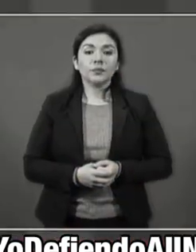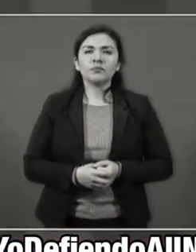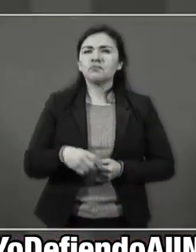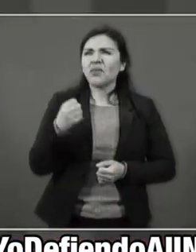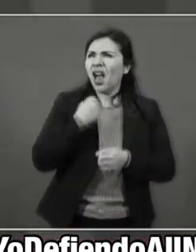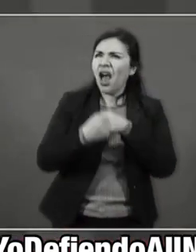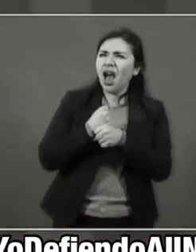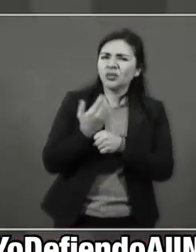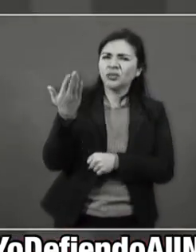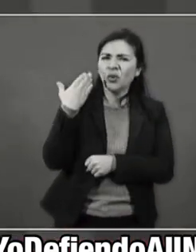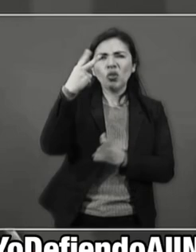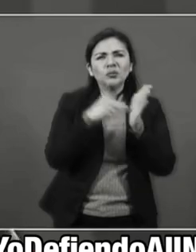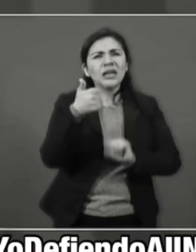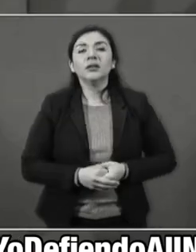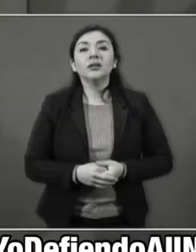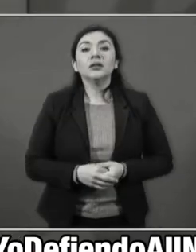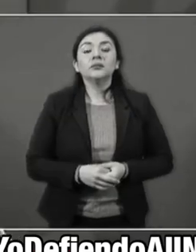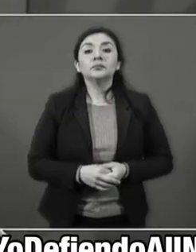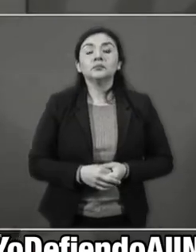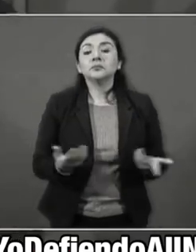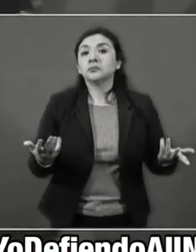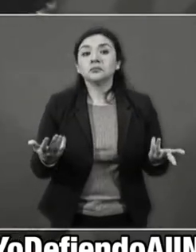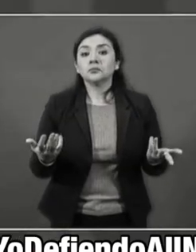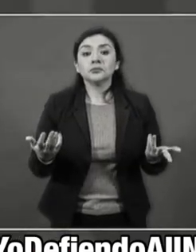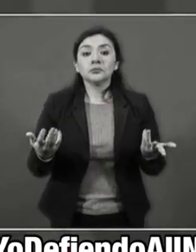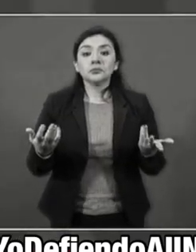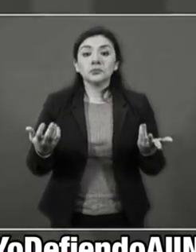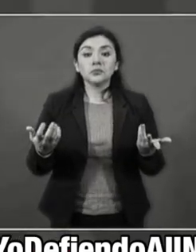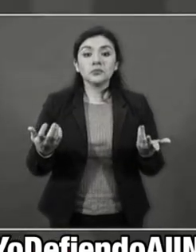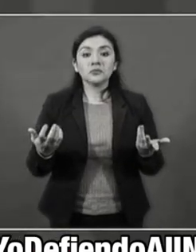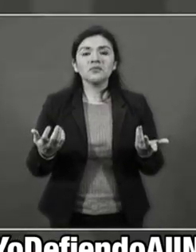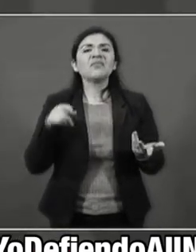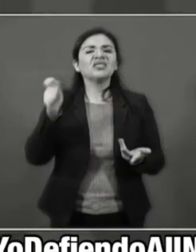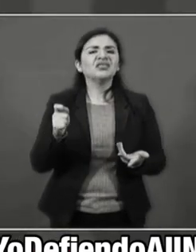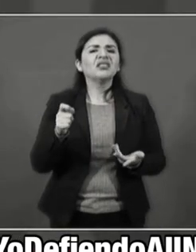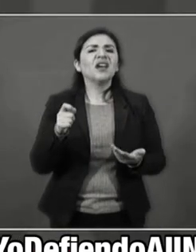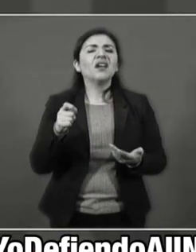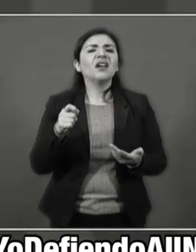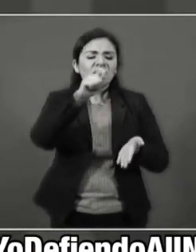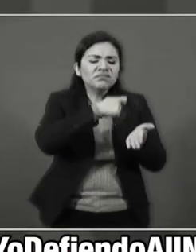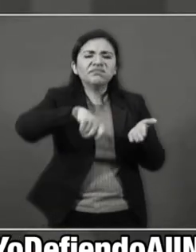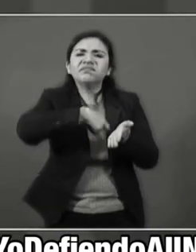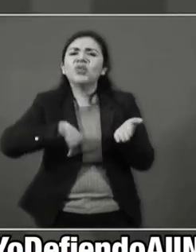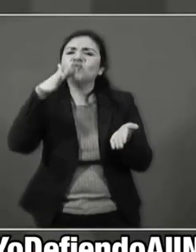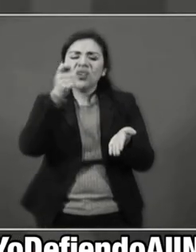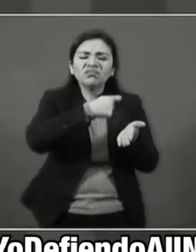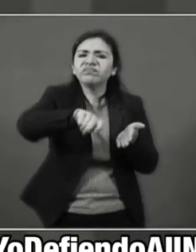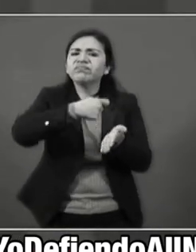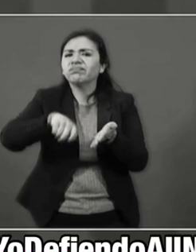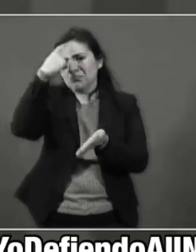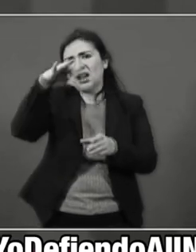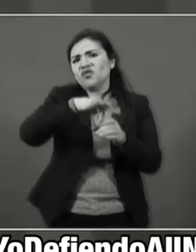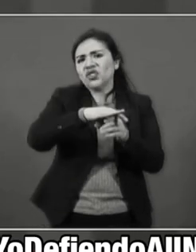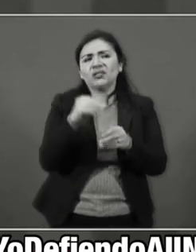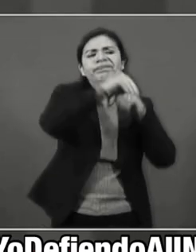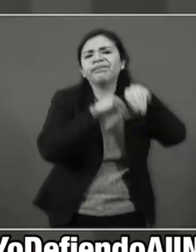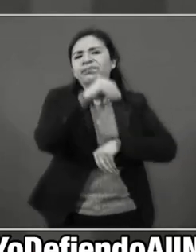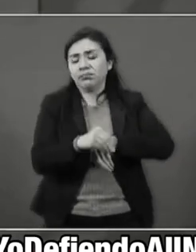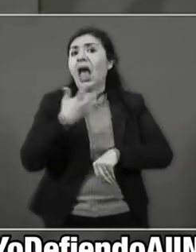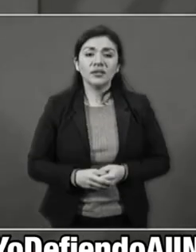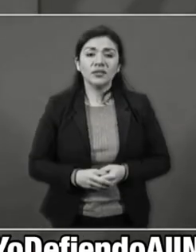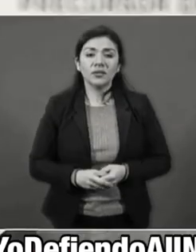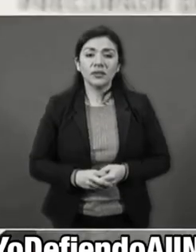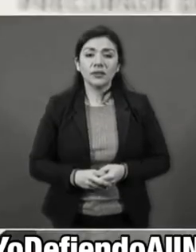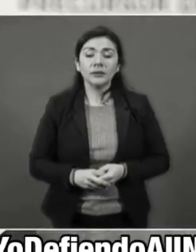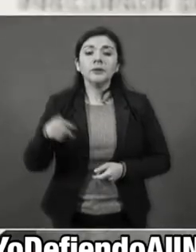El 2006, el fraude, lo hicieron, bueno, falsificando las actas y rellenando las urnas. Ya hay